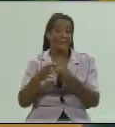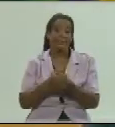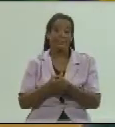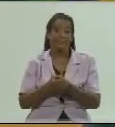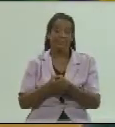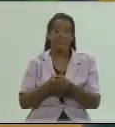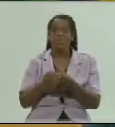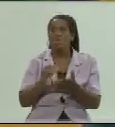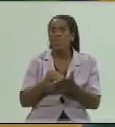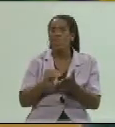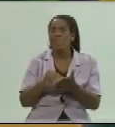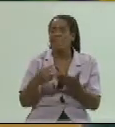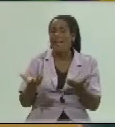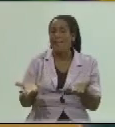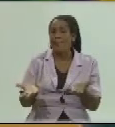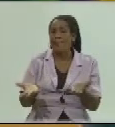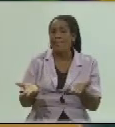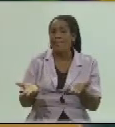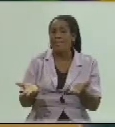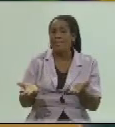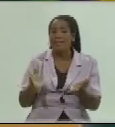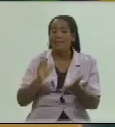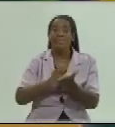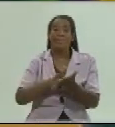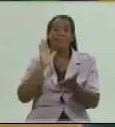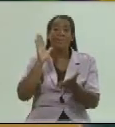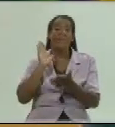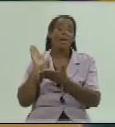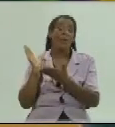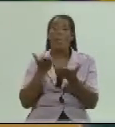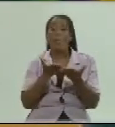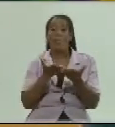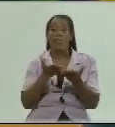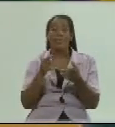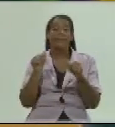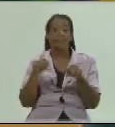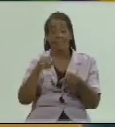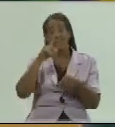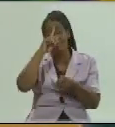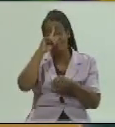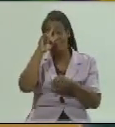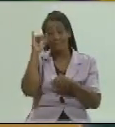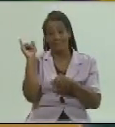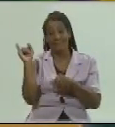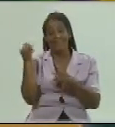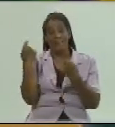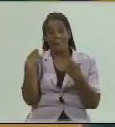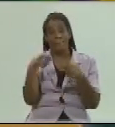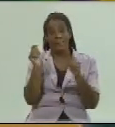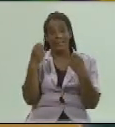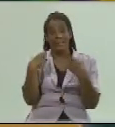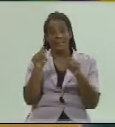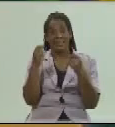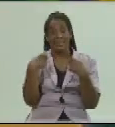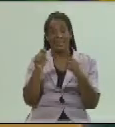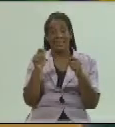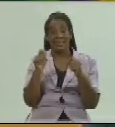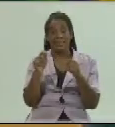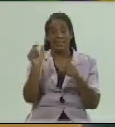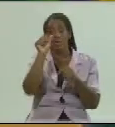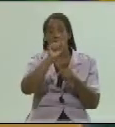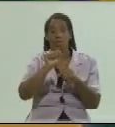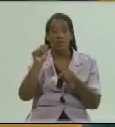está donde está el compromiso de acopio con el Estado en que entonces si la venta a estas instituciones sociales